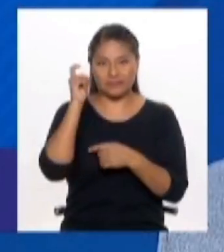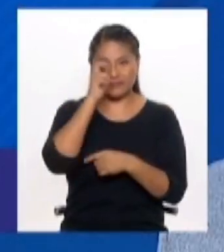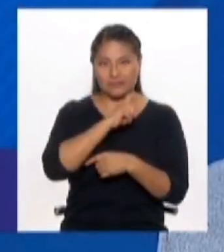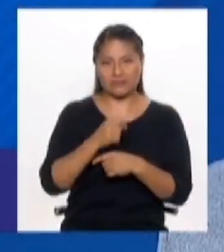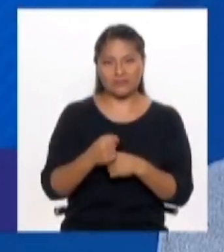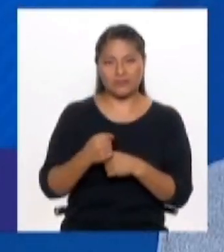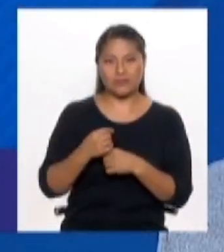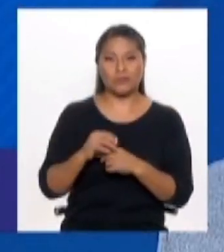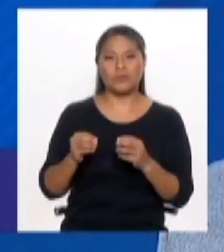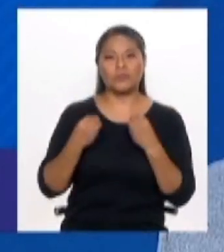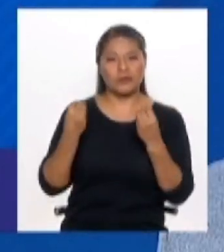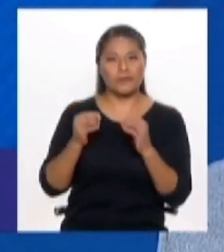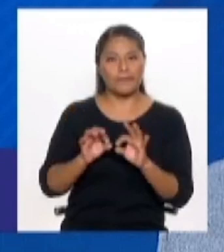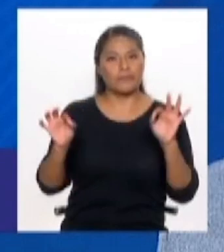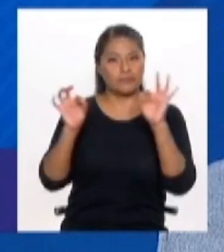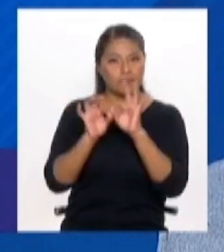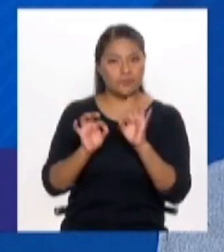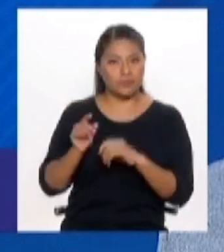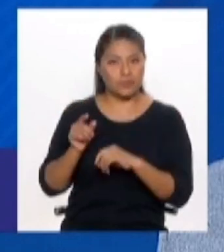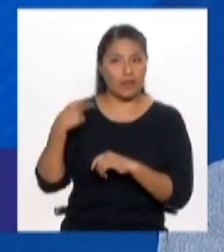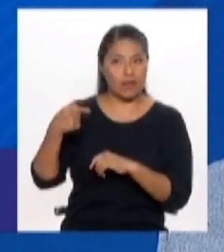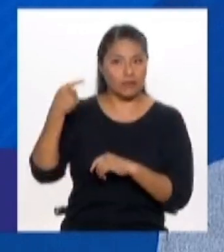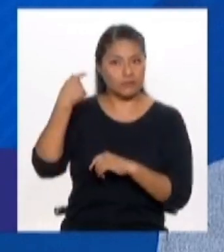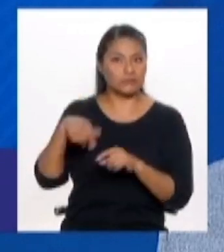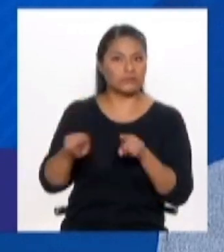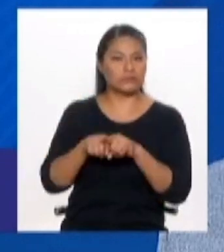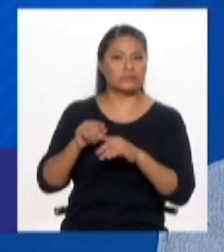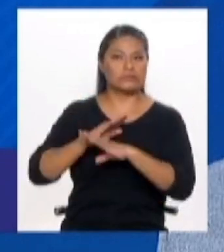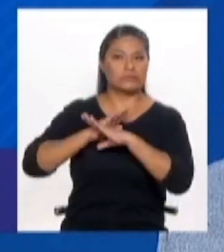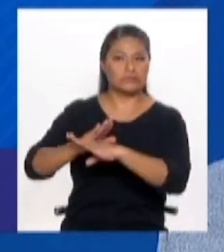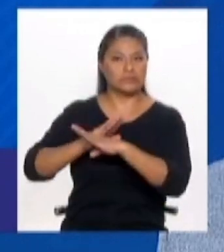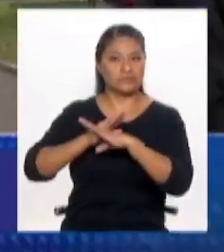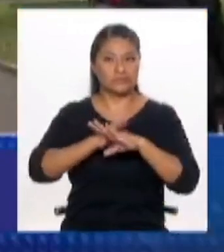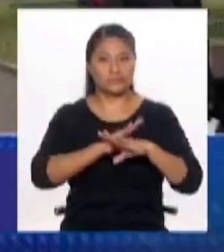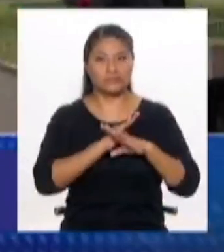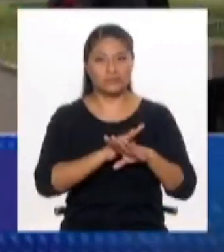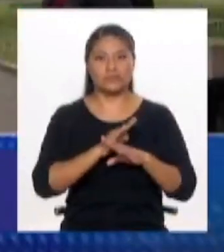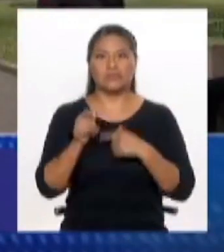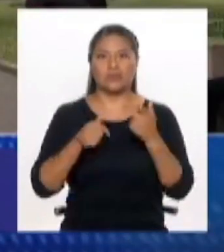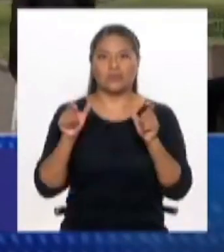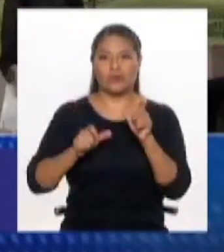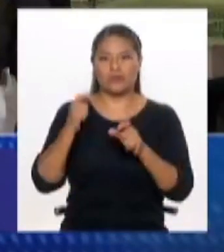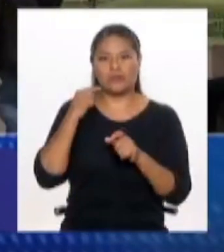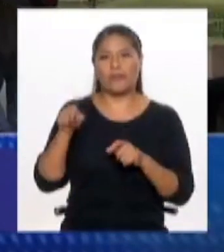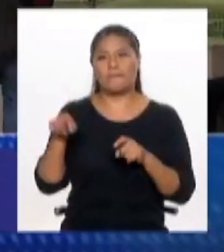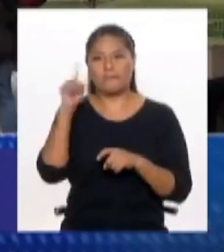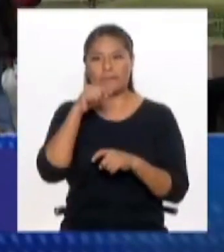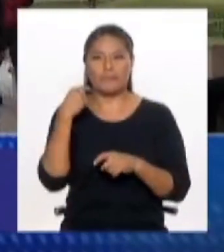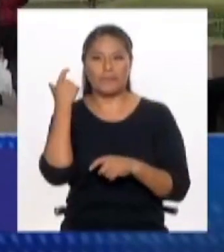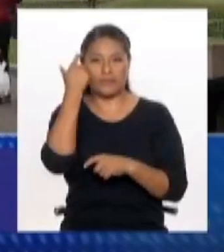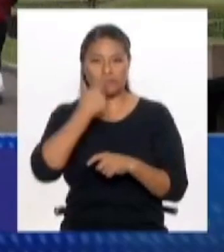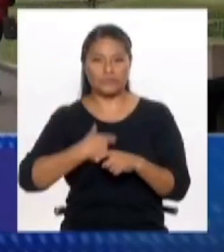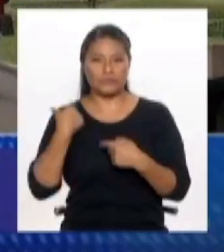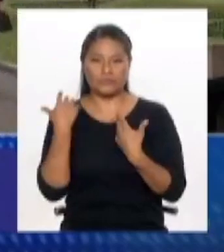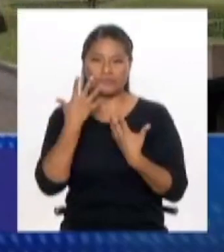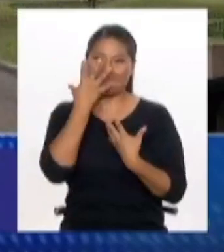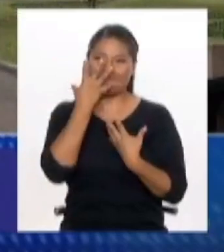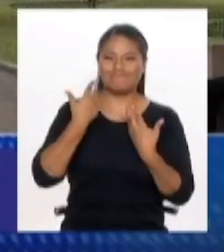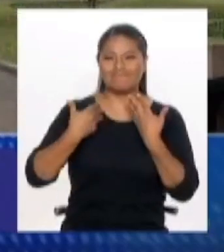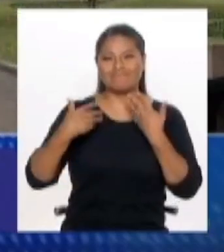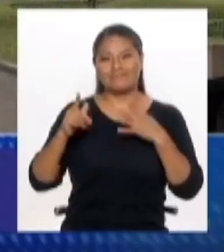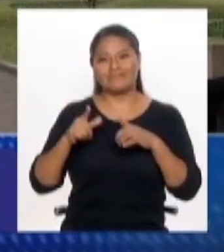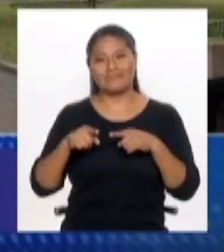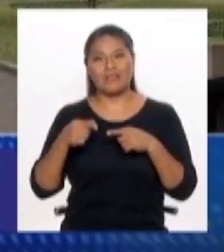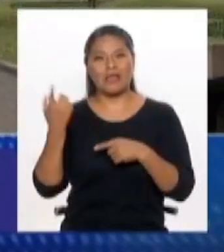para empezar, se nos impide muchas veces salir a expresar el descontento por algunos motivos. Hace como